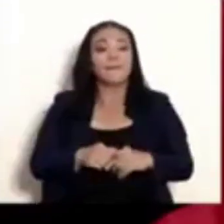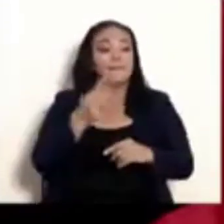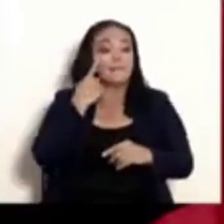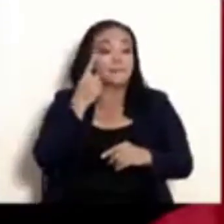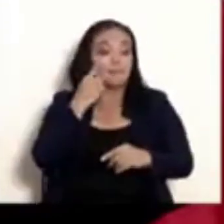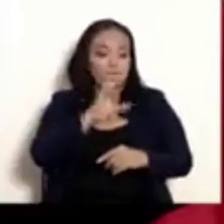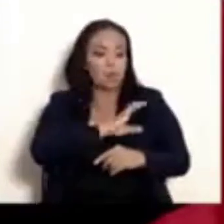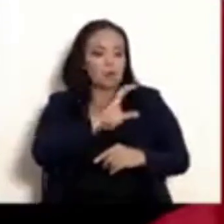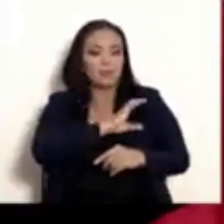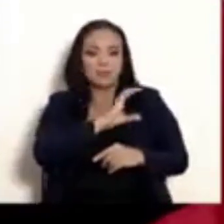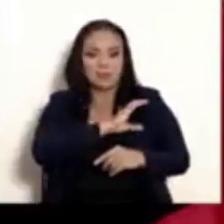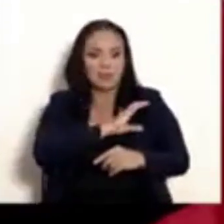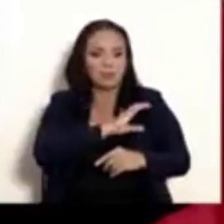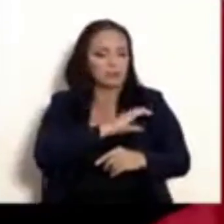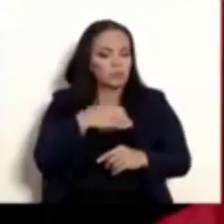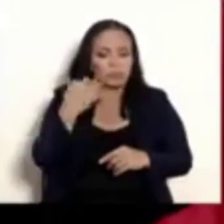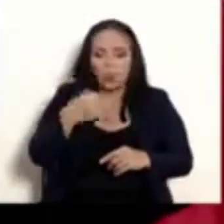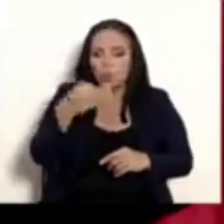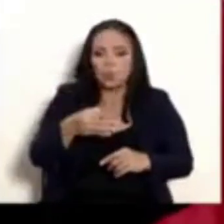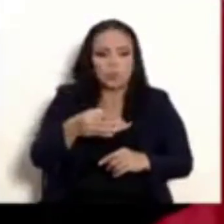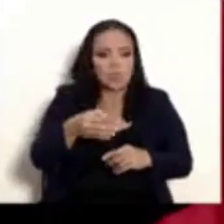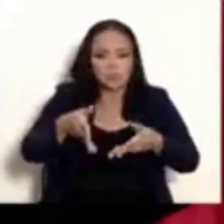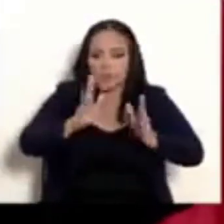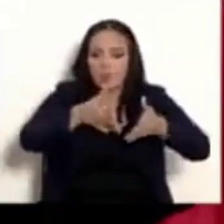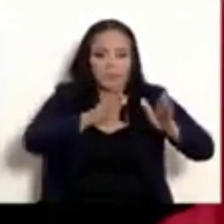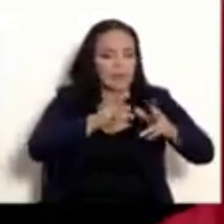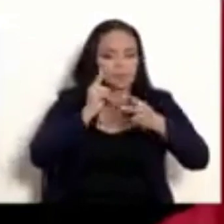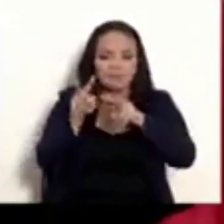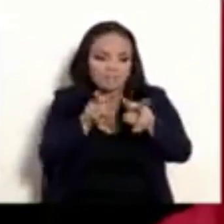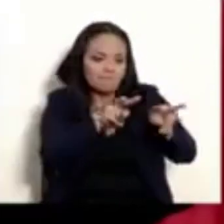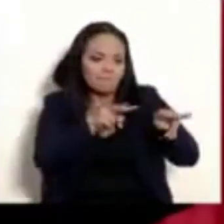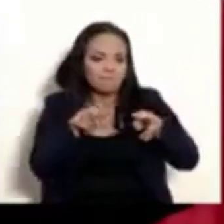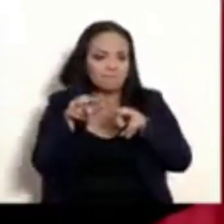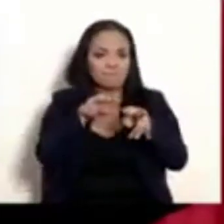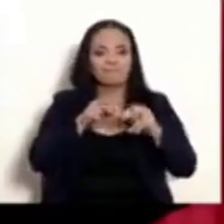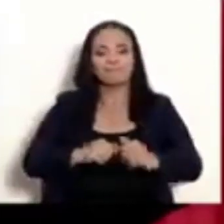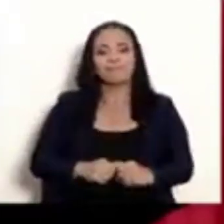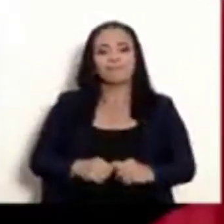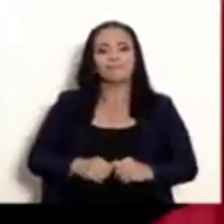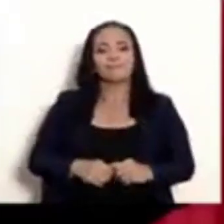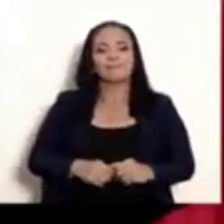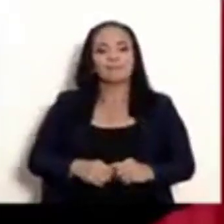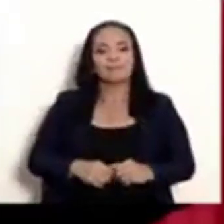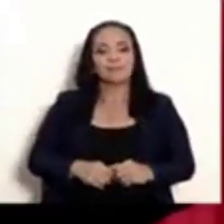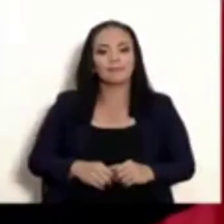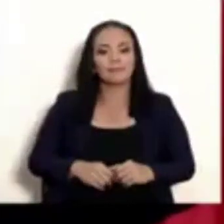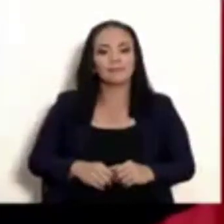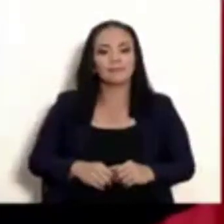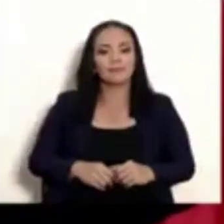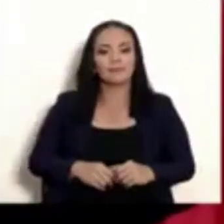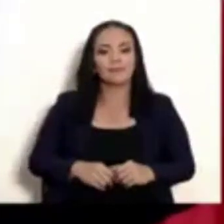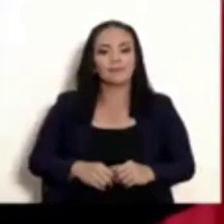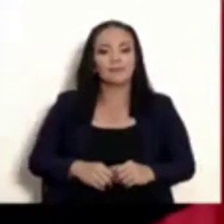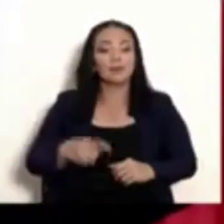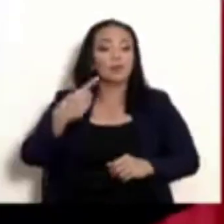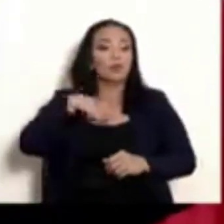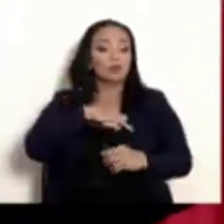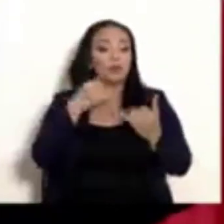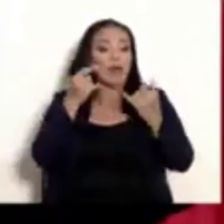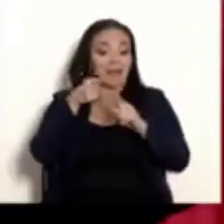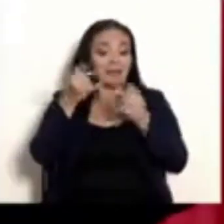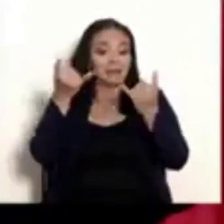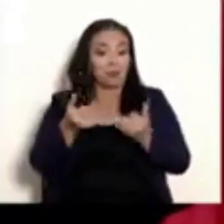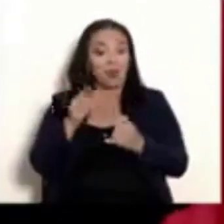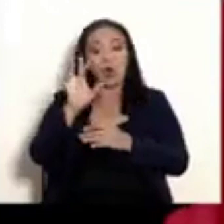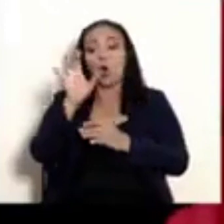están en la calle todos los días. En el periodo mencionado, hemos realizado 8 mil